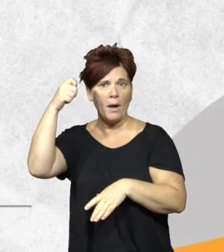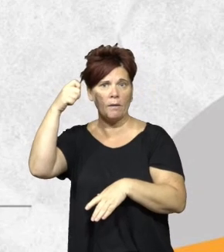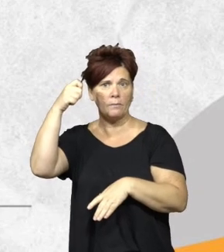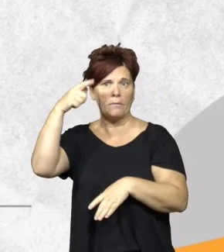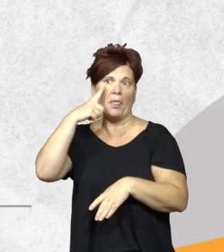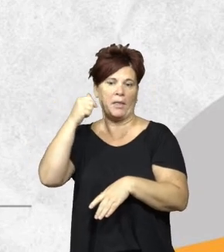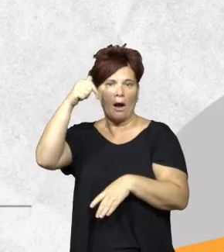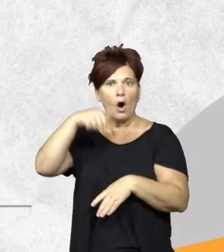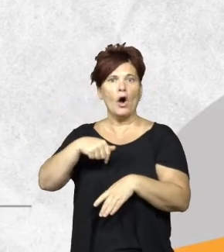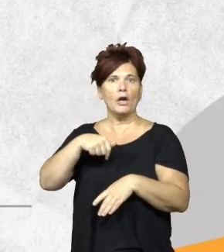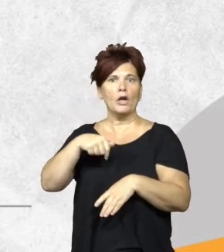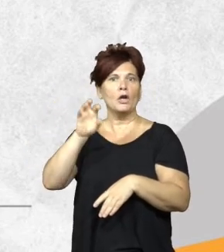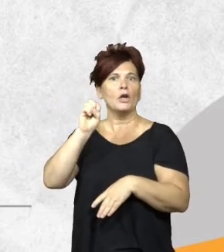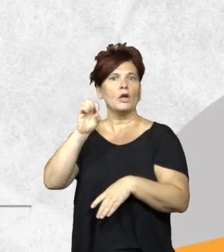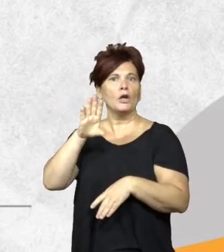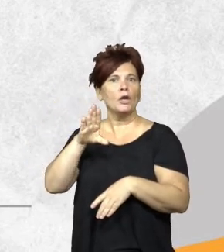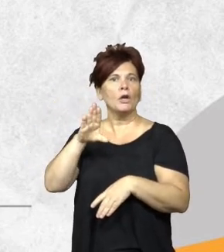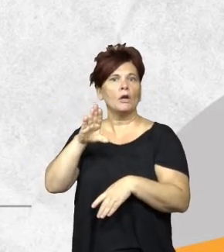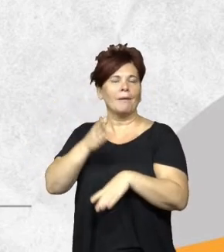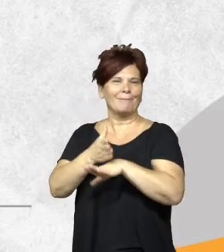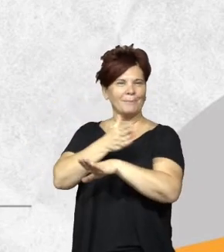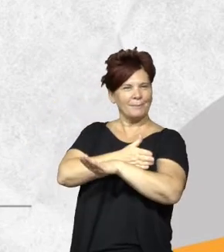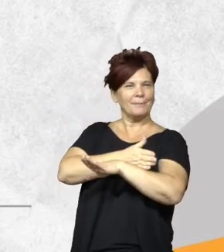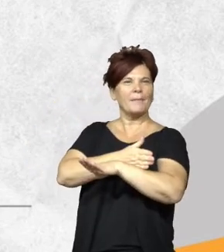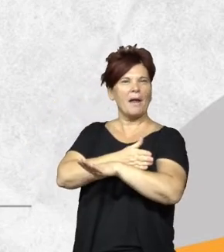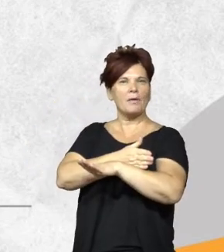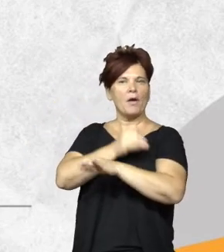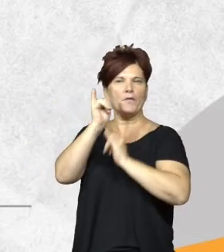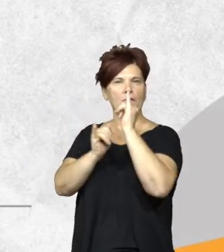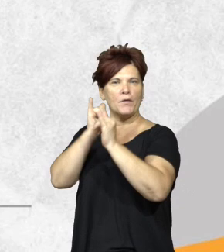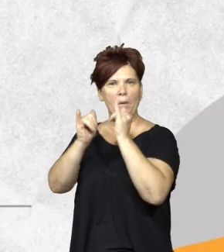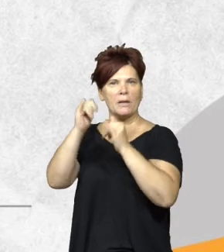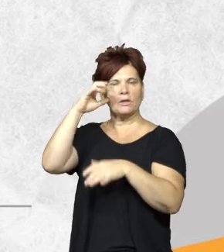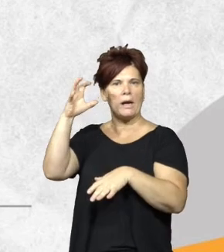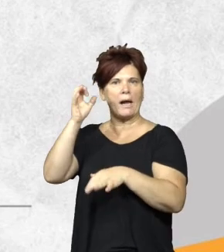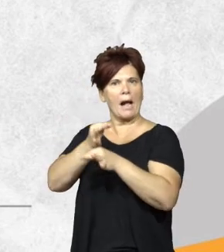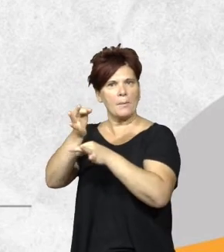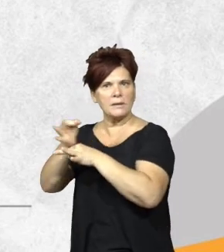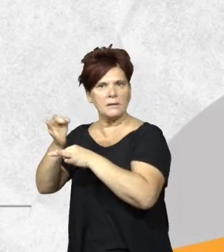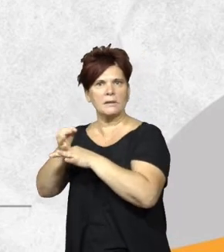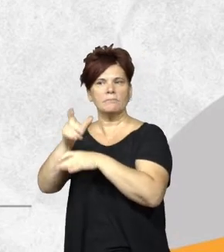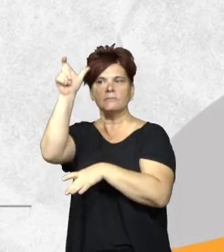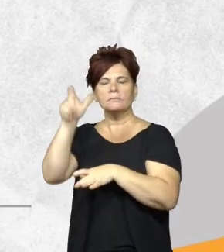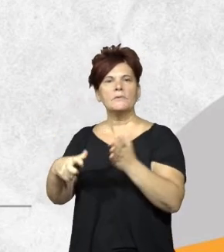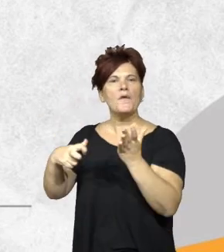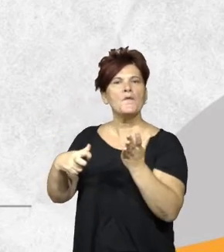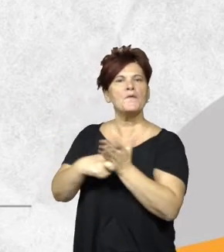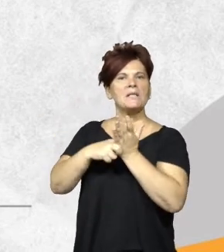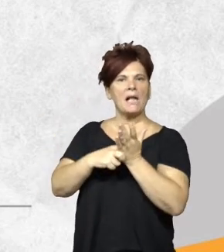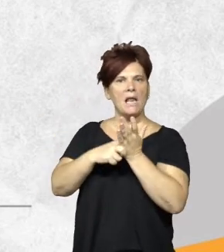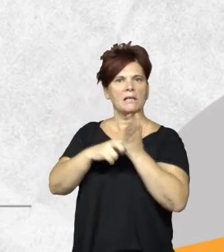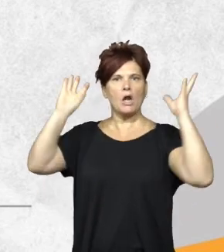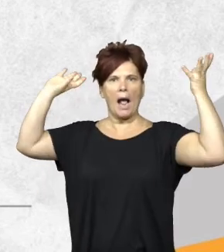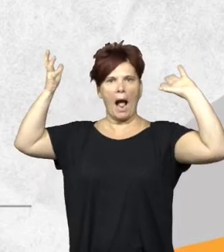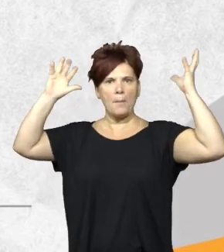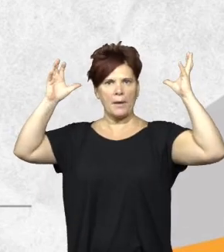nosotros los denominamos obviamente previo a la información y capacitación en fiscalizadores ambientales es decir